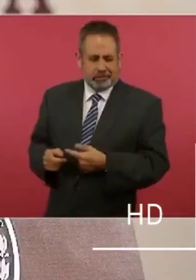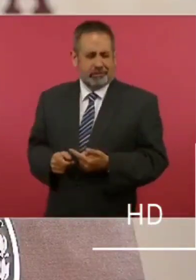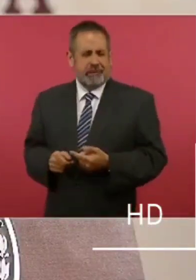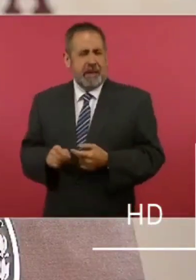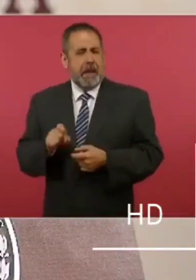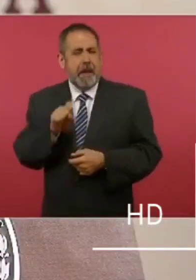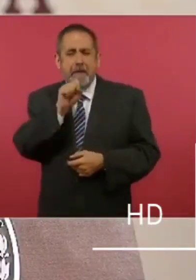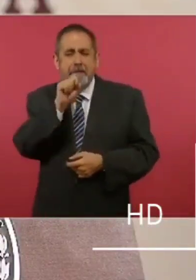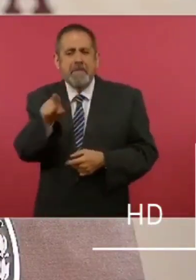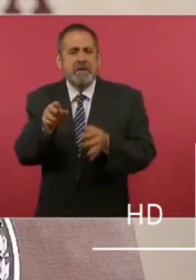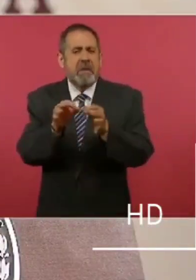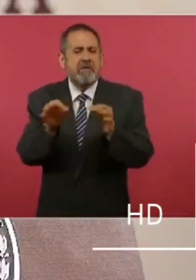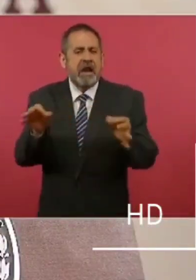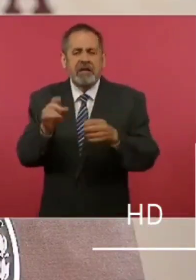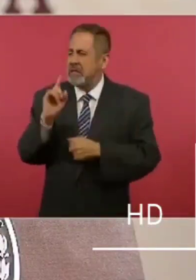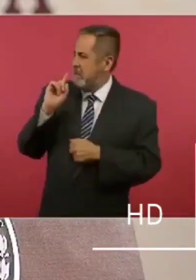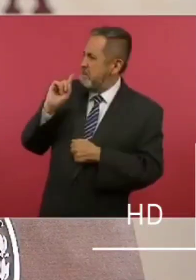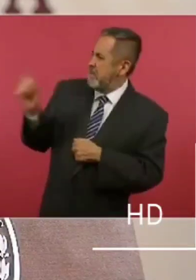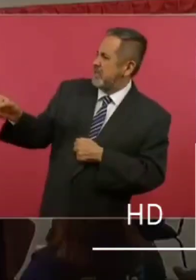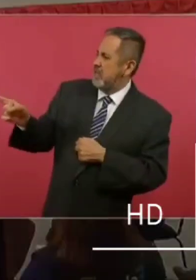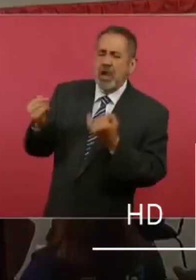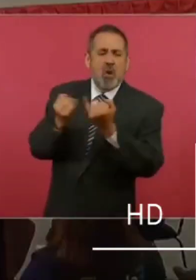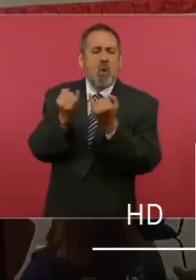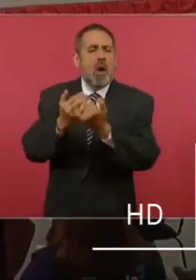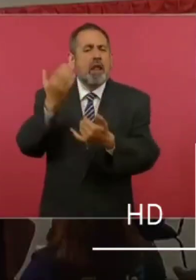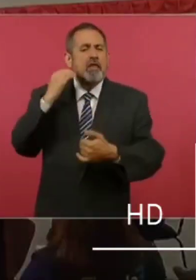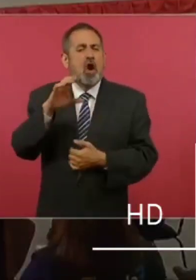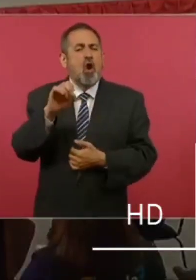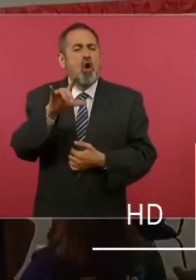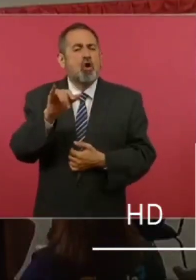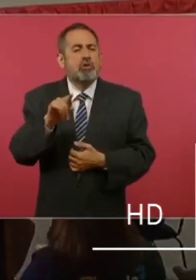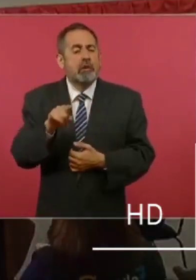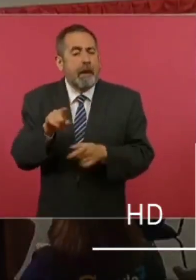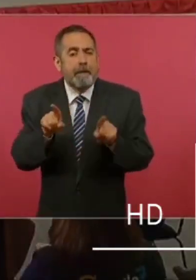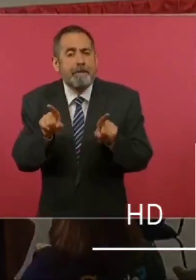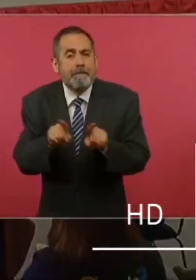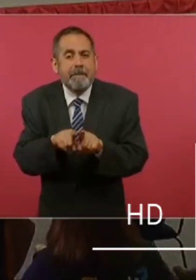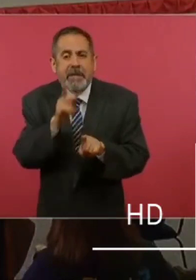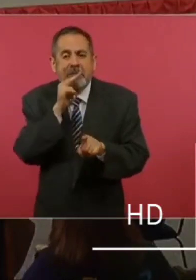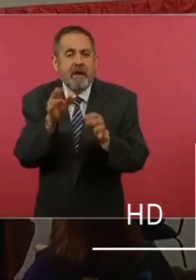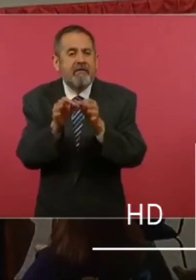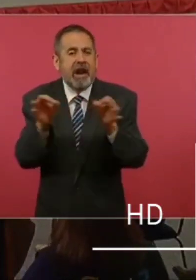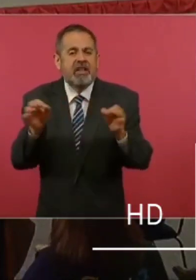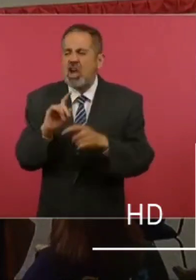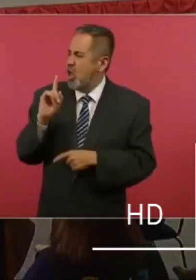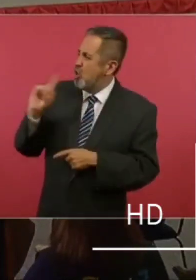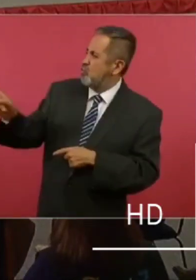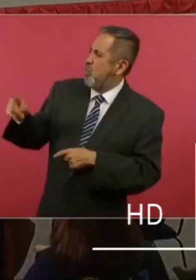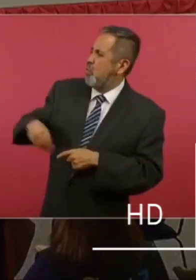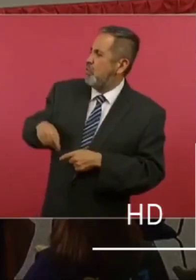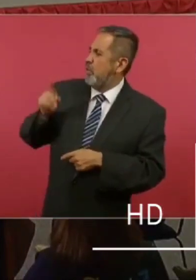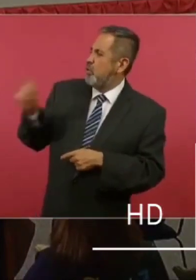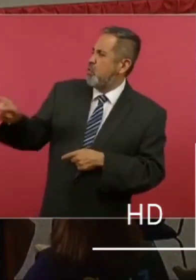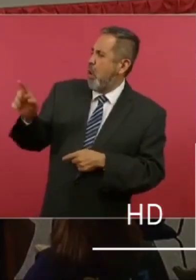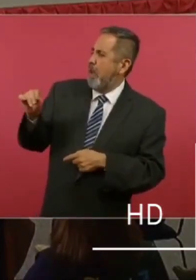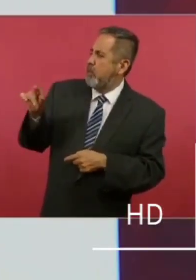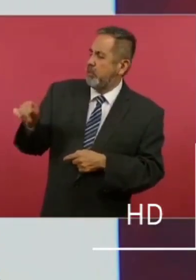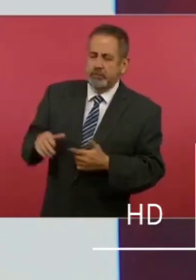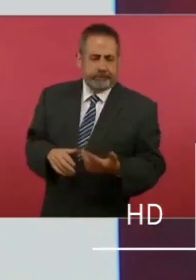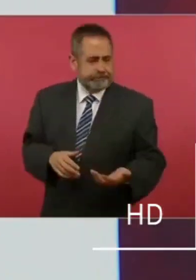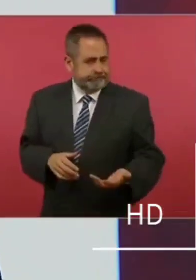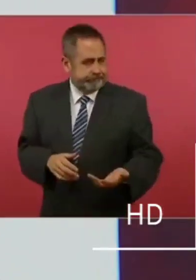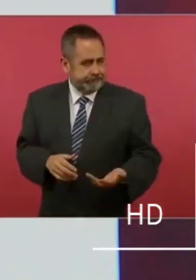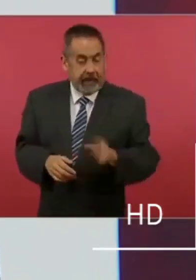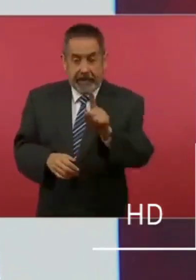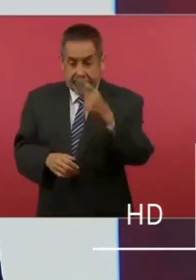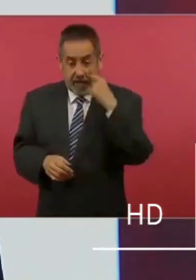como en el caso de la Caecido Colosio. Pero uno de los espacios que articulan las campañas de odio, ya sabemos